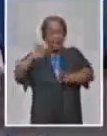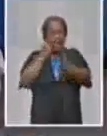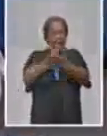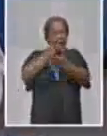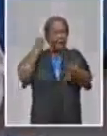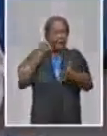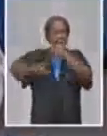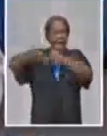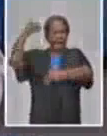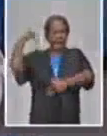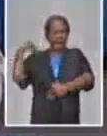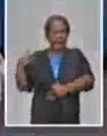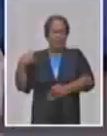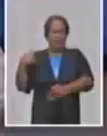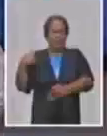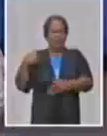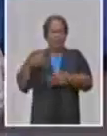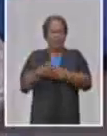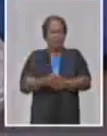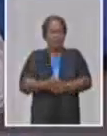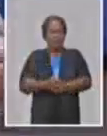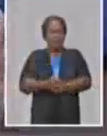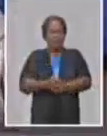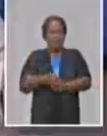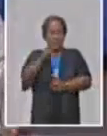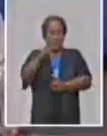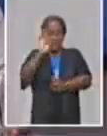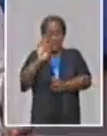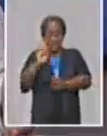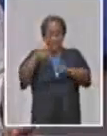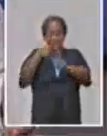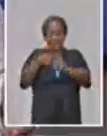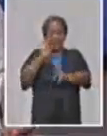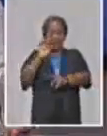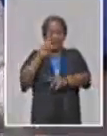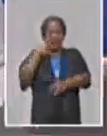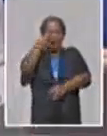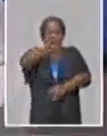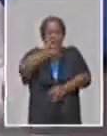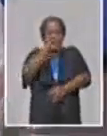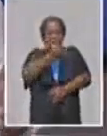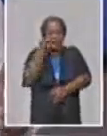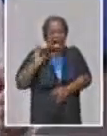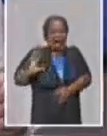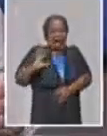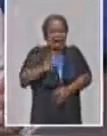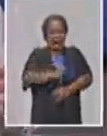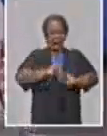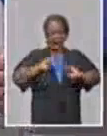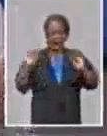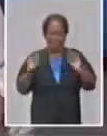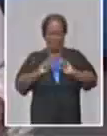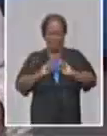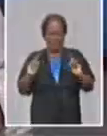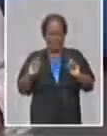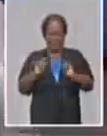anteriormente. Yo no las voy a explicar todas aquí, el tiempo no nos va para eso.